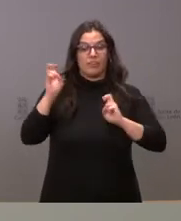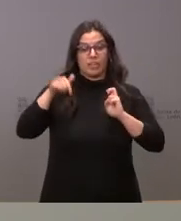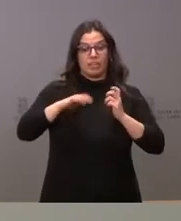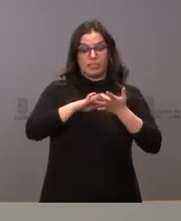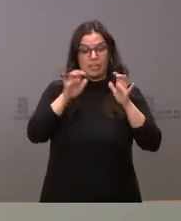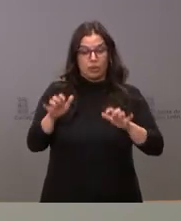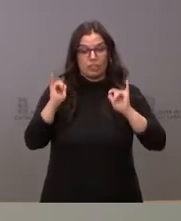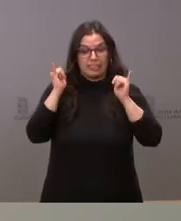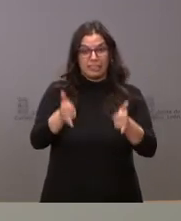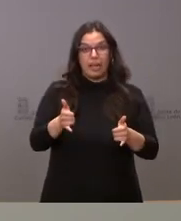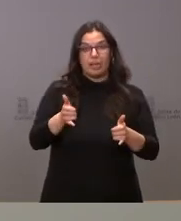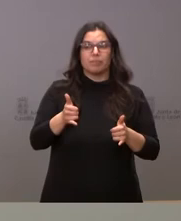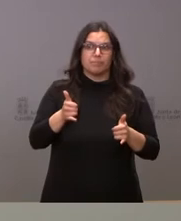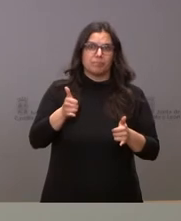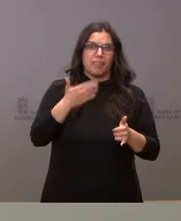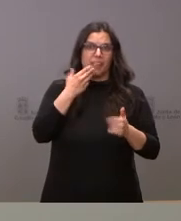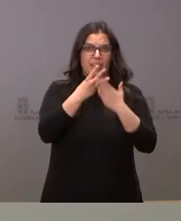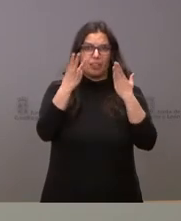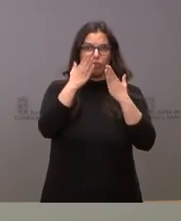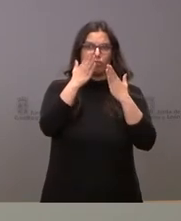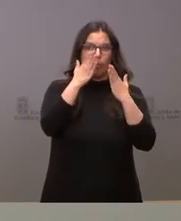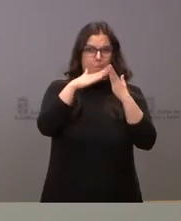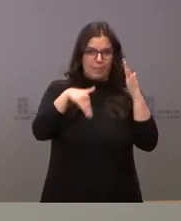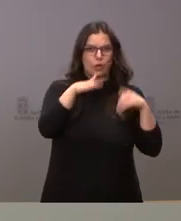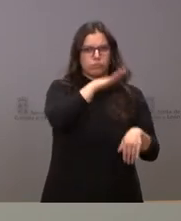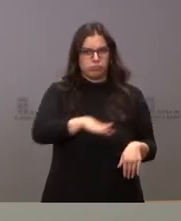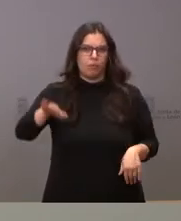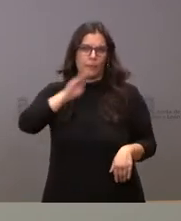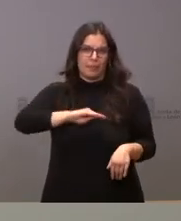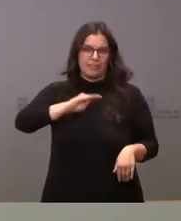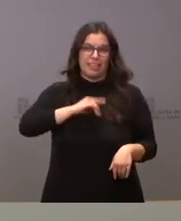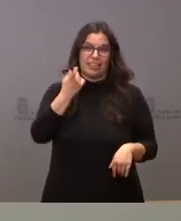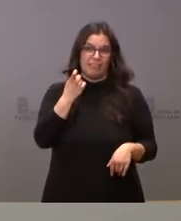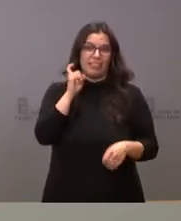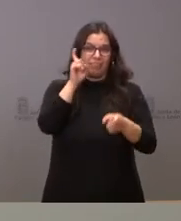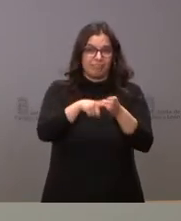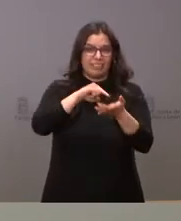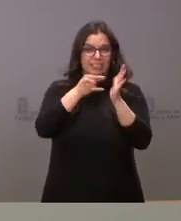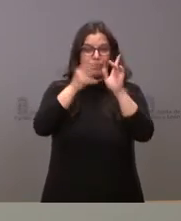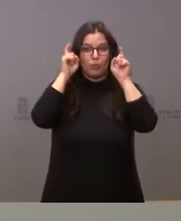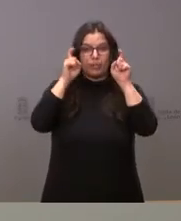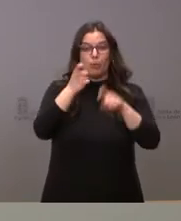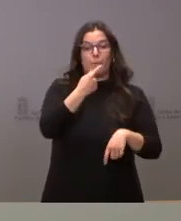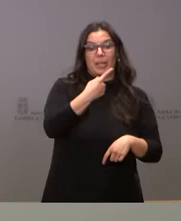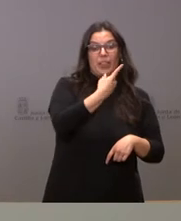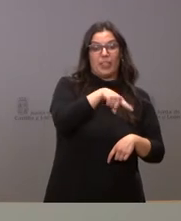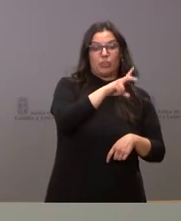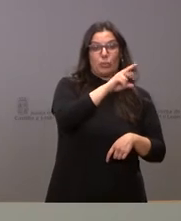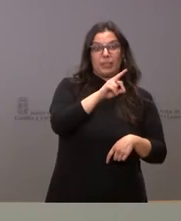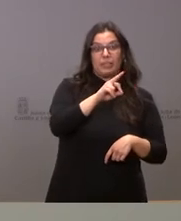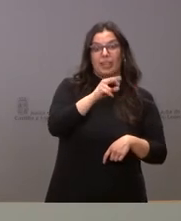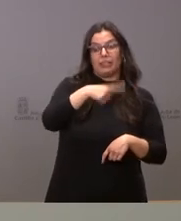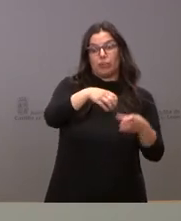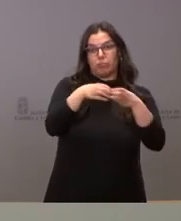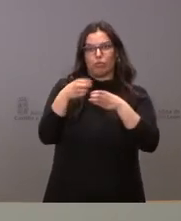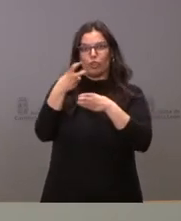muchos de ellos son menores que requieren de atención en el sistema educativo. De los mil ciento veinte ya son doscientos setenta